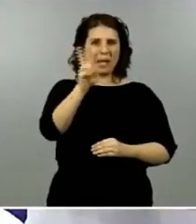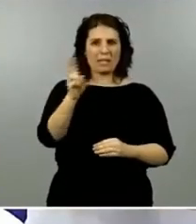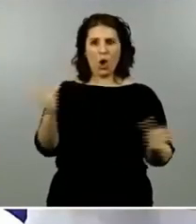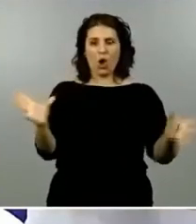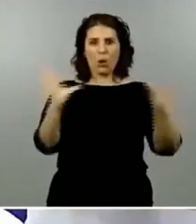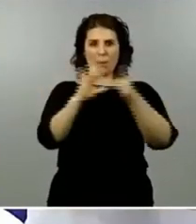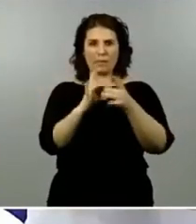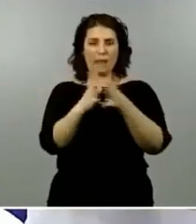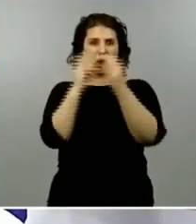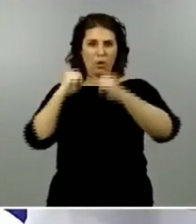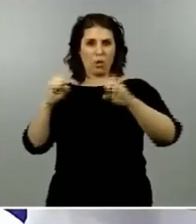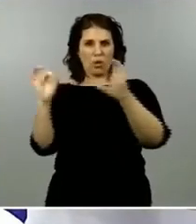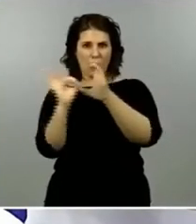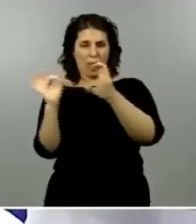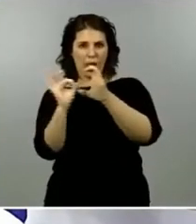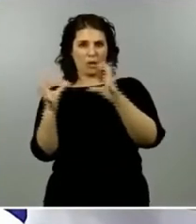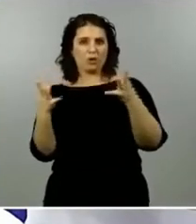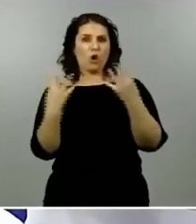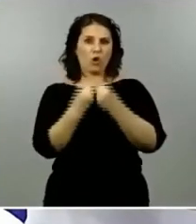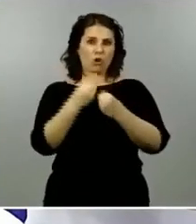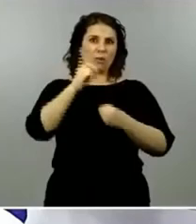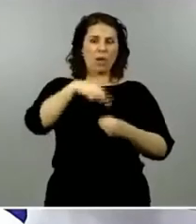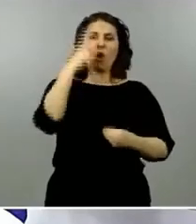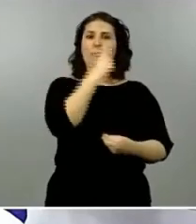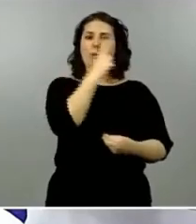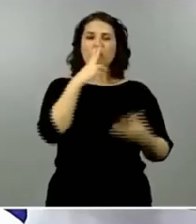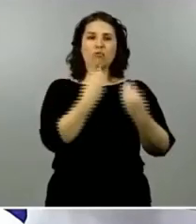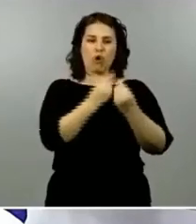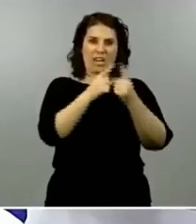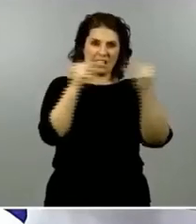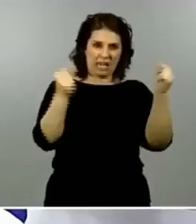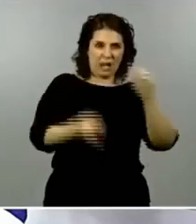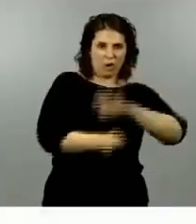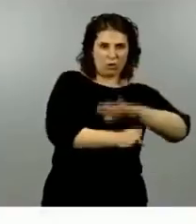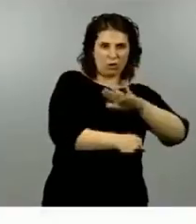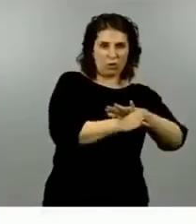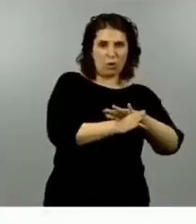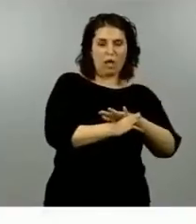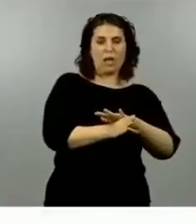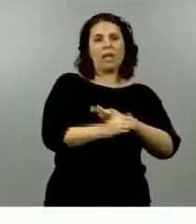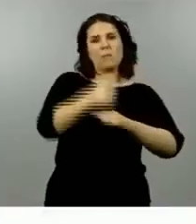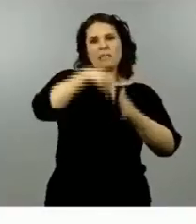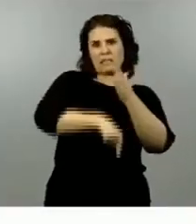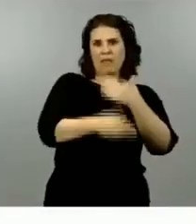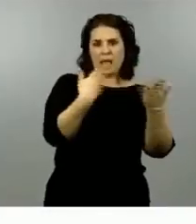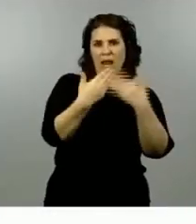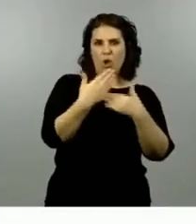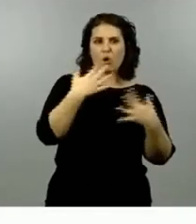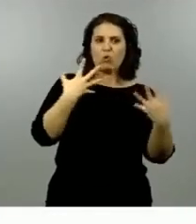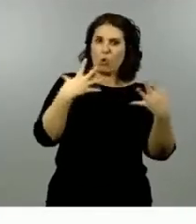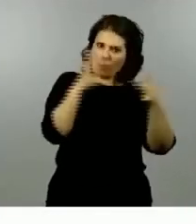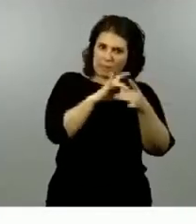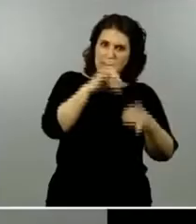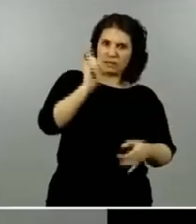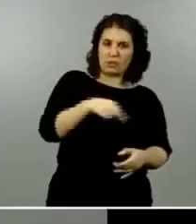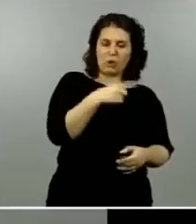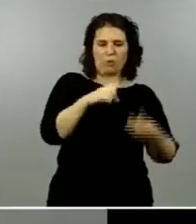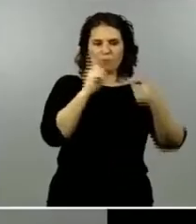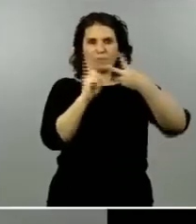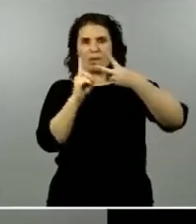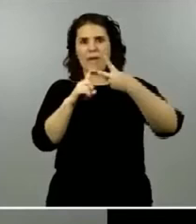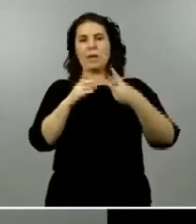Ciudadanos con mantener sus compromisos con Esquerra y avanzar en el tema del diálogo y otra pregunta también sobre el papel del presidente en la Generalitat